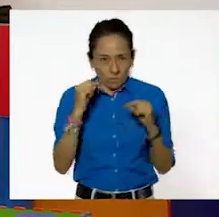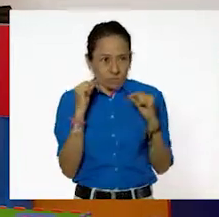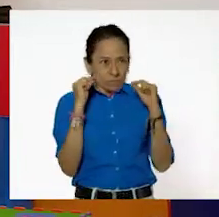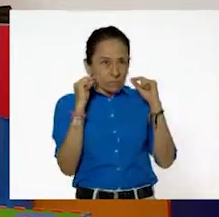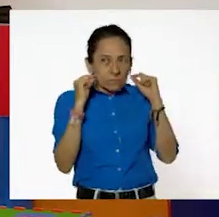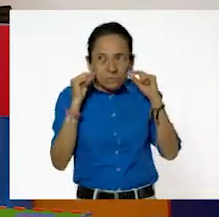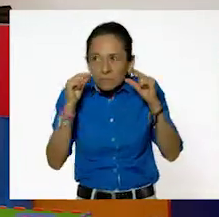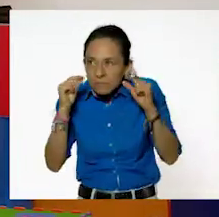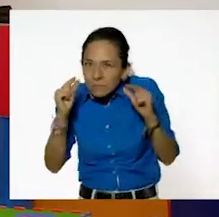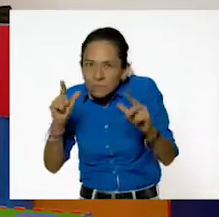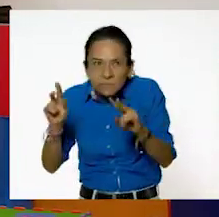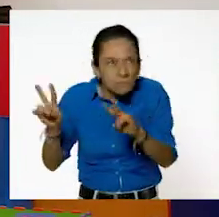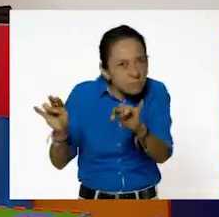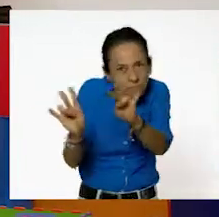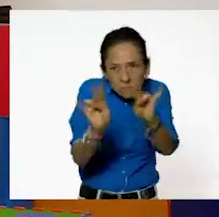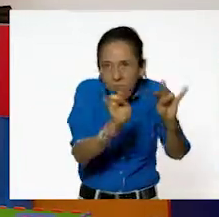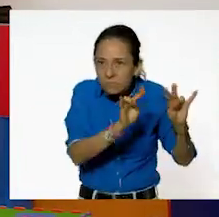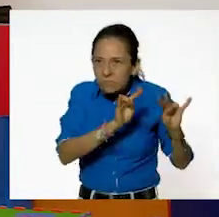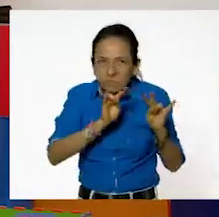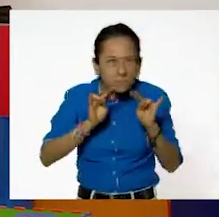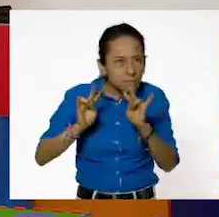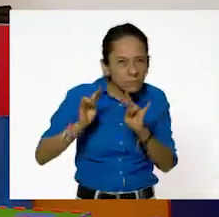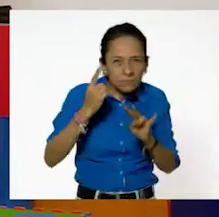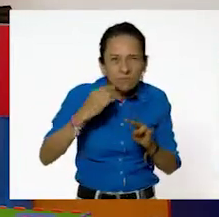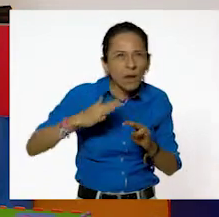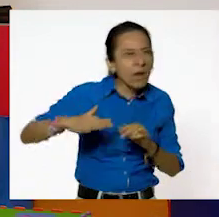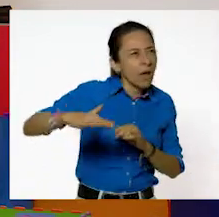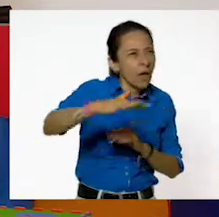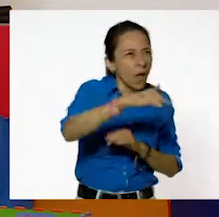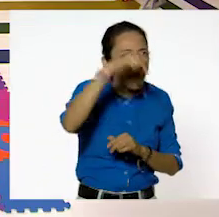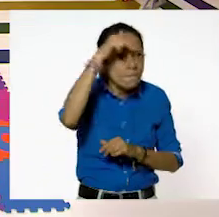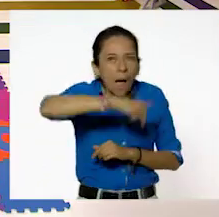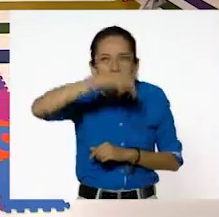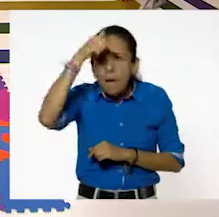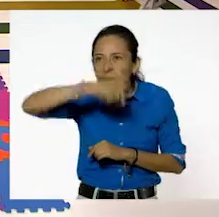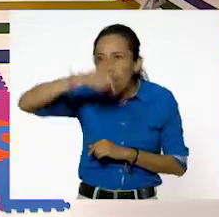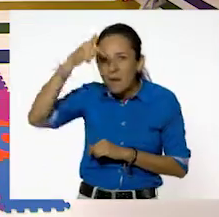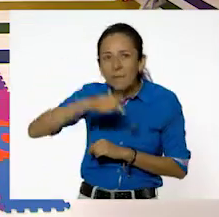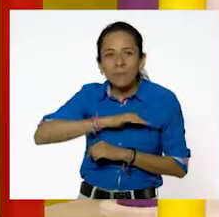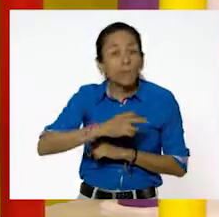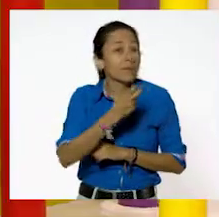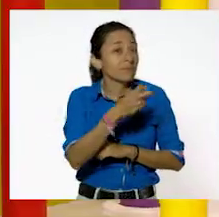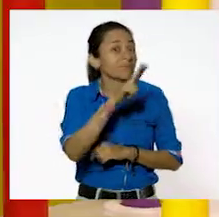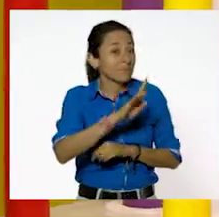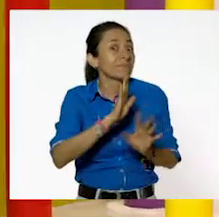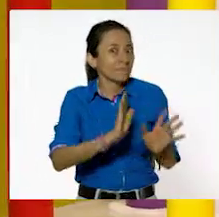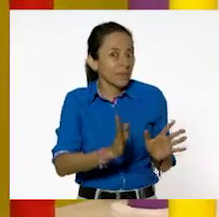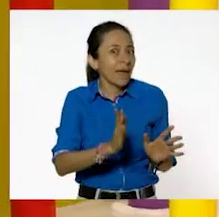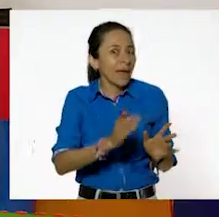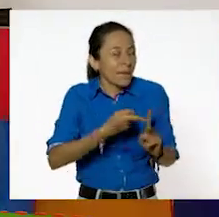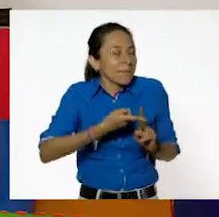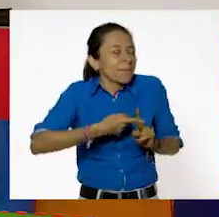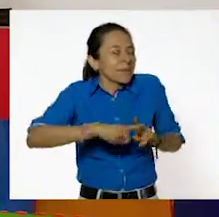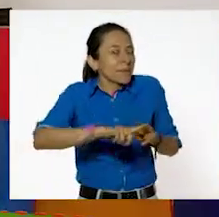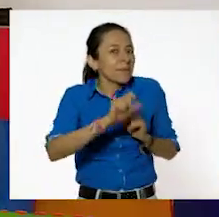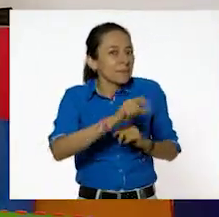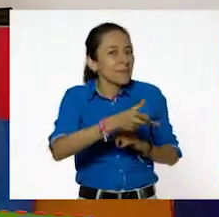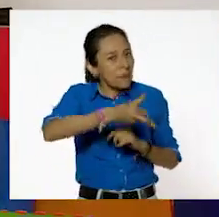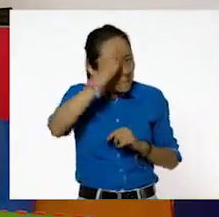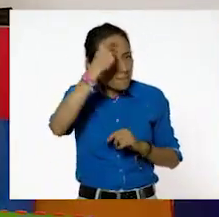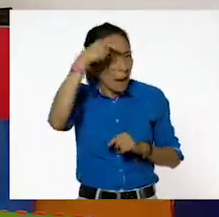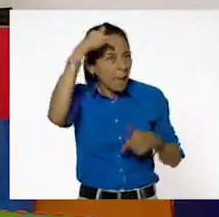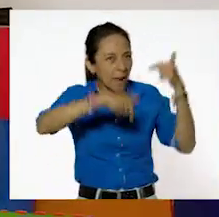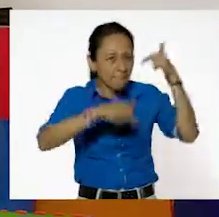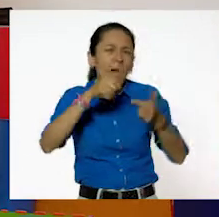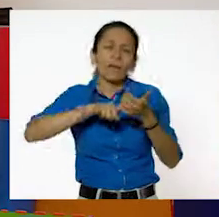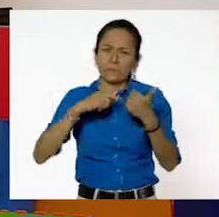nuestro entorno e identificarlos por todas partes. Así es, empezamos a identificarlos efectivamente. En nuestra casa, a lo mejor en el